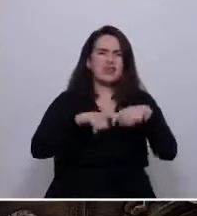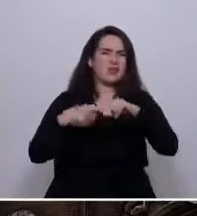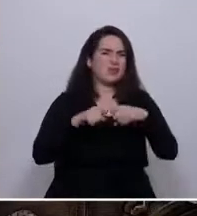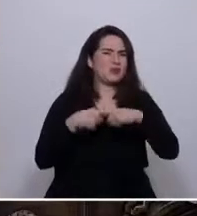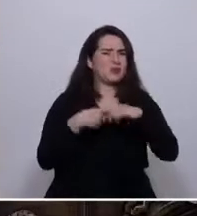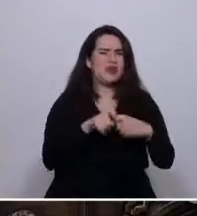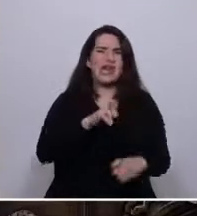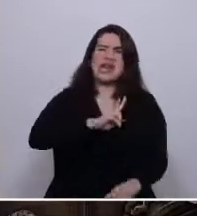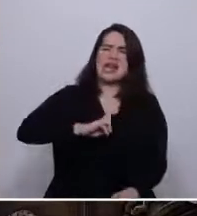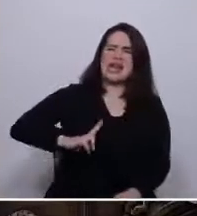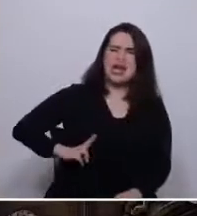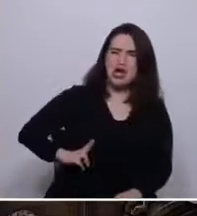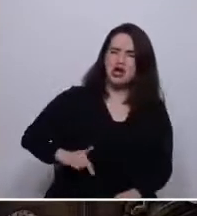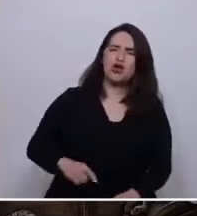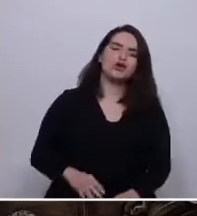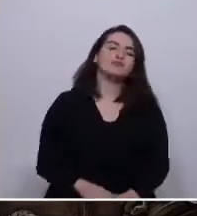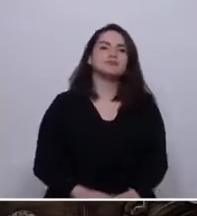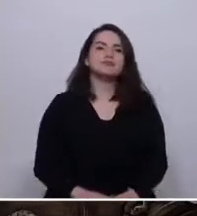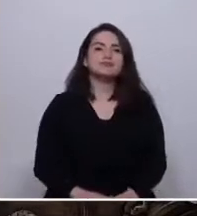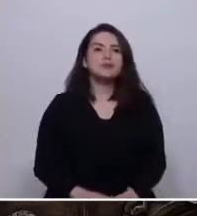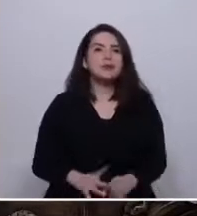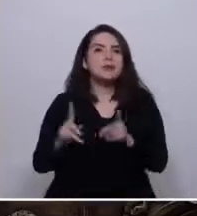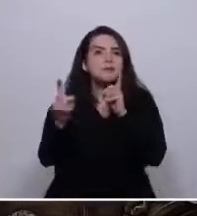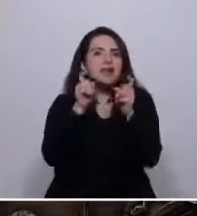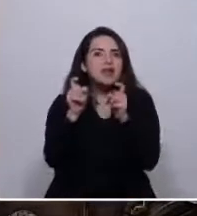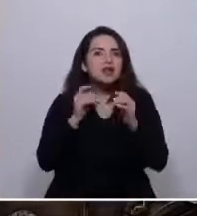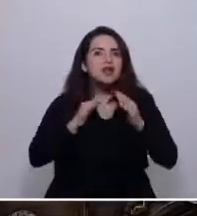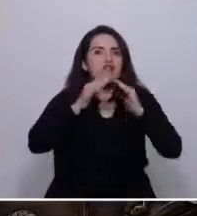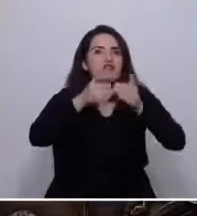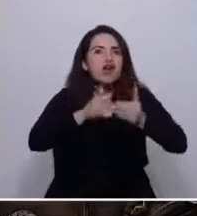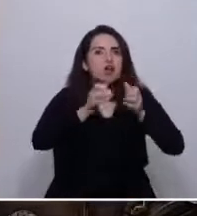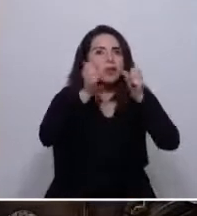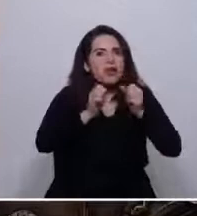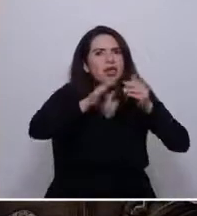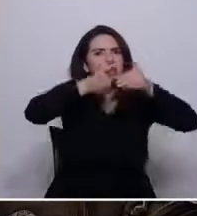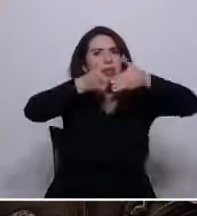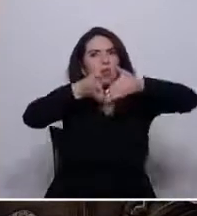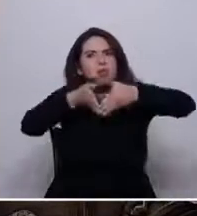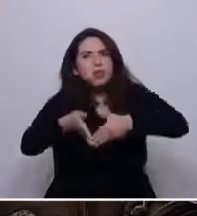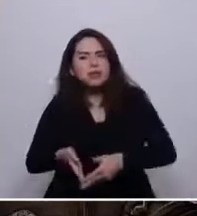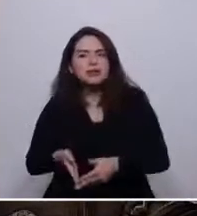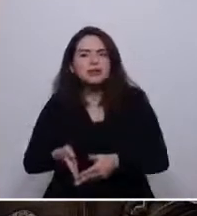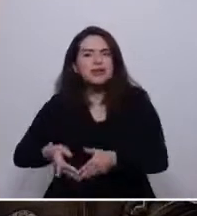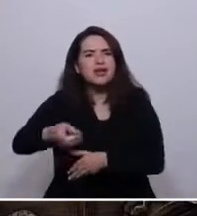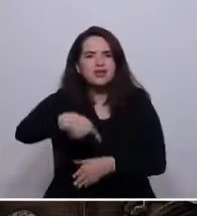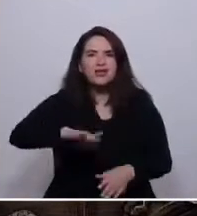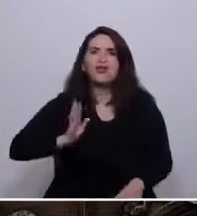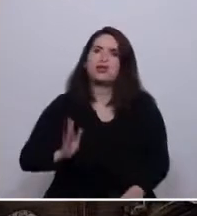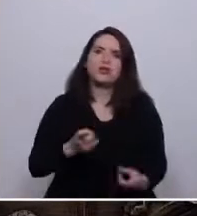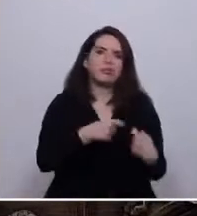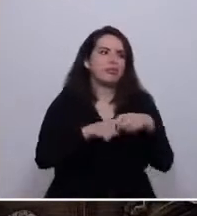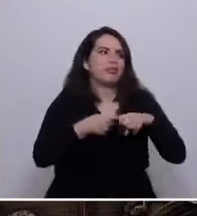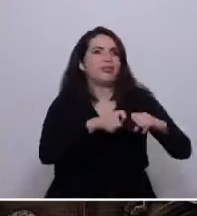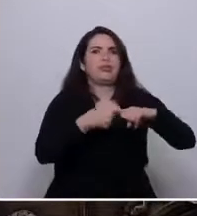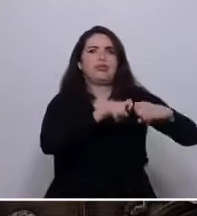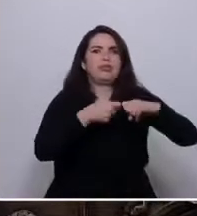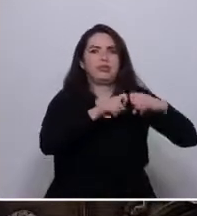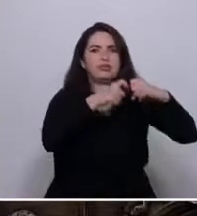religiosas arriesgando que la embarcación se hunda mientras continúan las disputas a bordo.